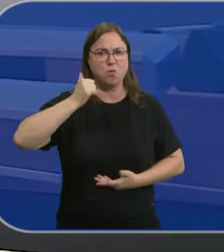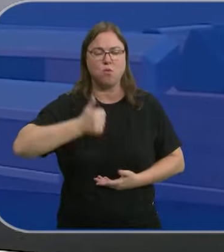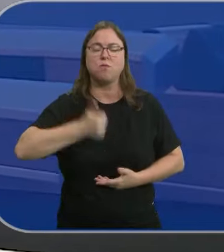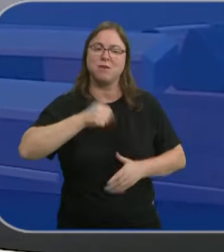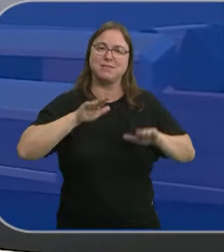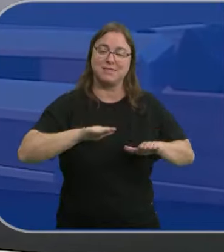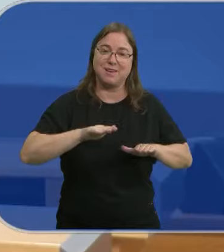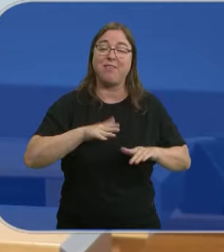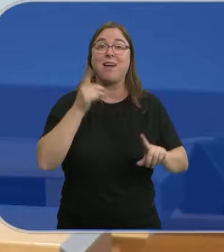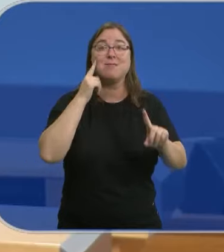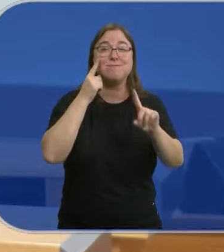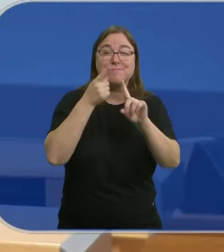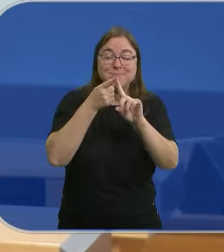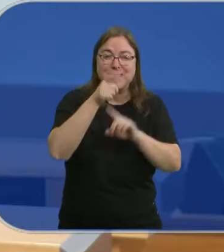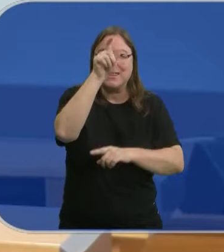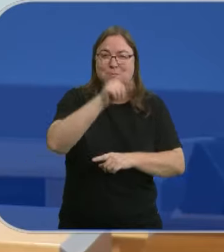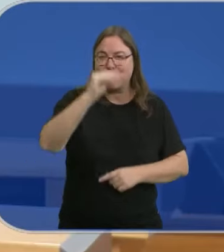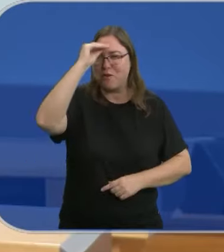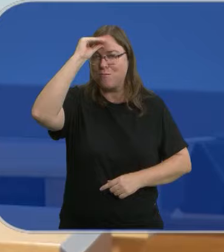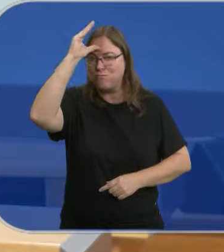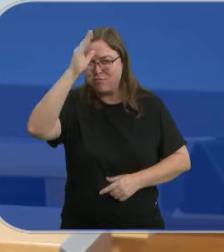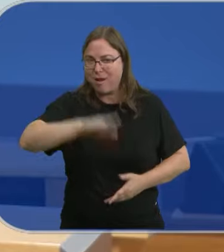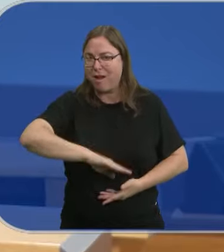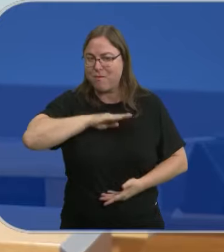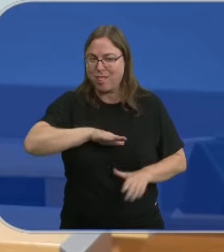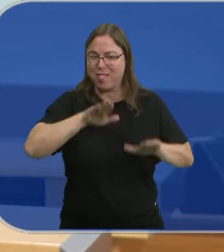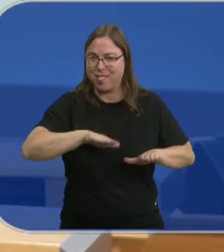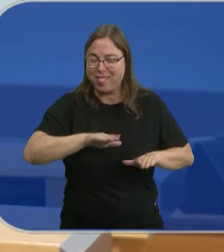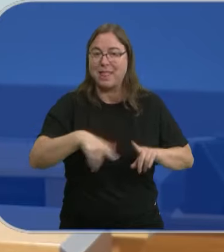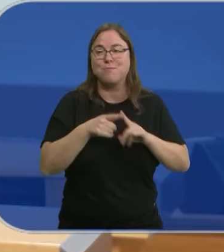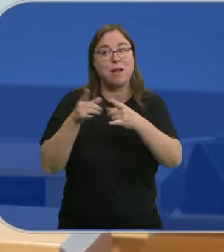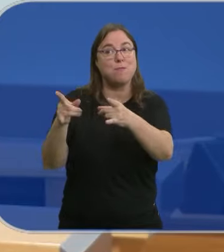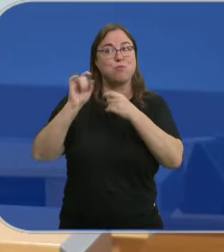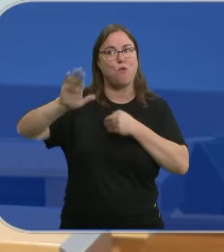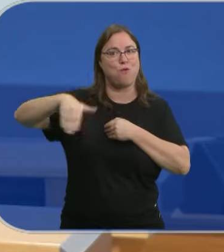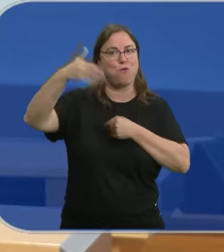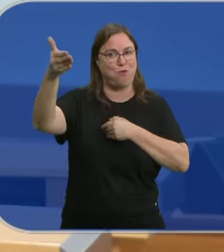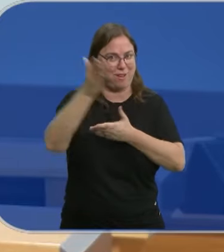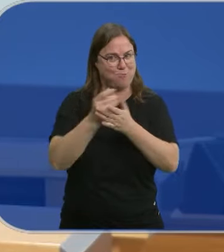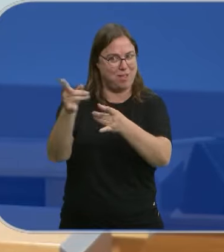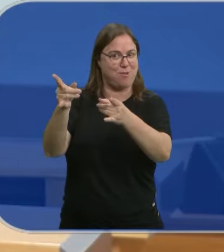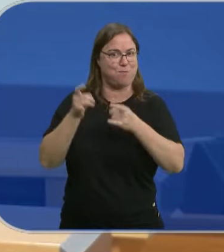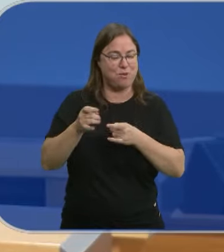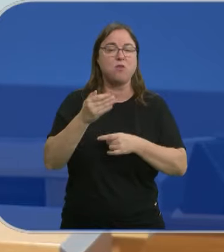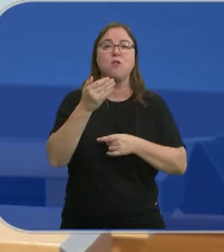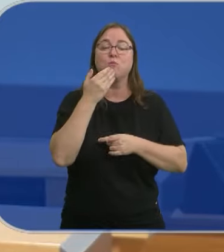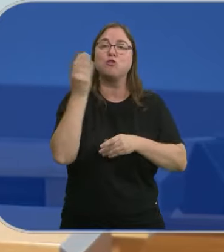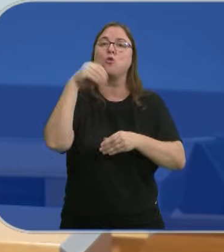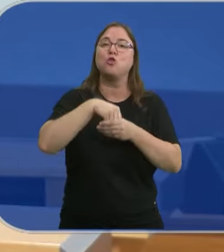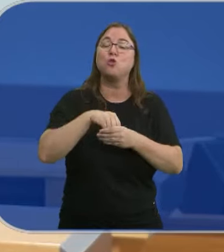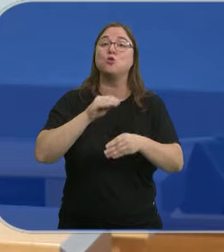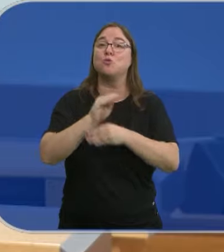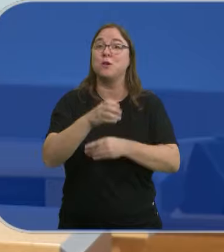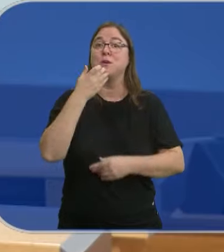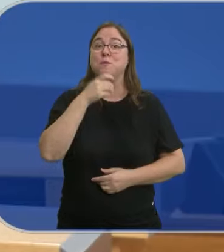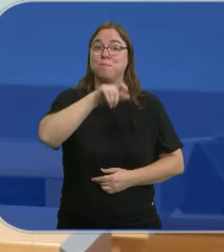Se trata Antonio de detectar ese talento, de mantenerlo y también de atraerlo a nuestra comunidad. Por eso este plan incluye subvenciones para